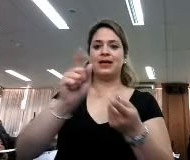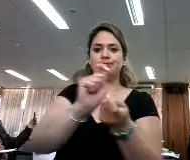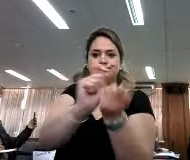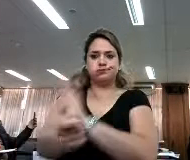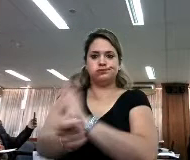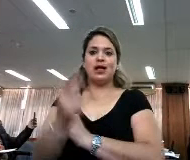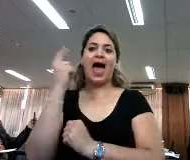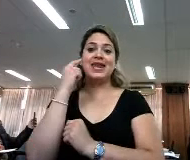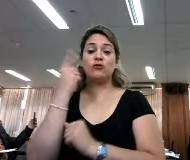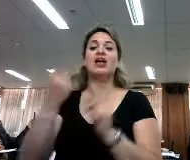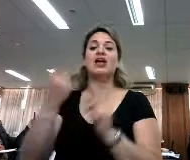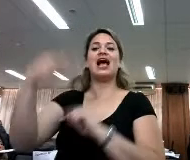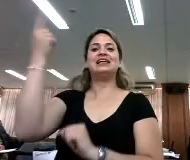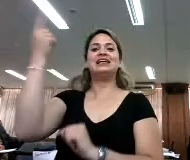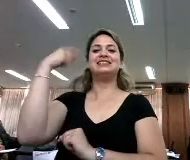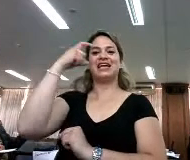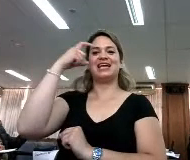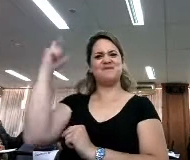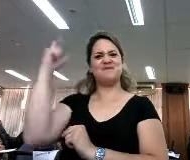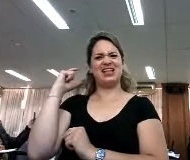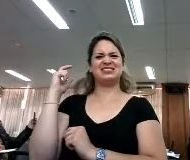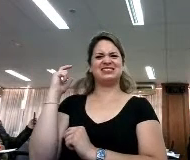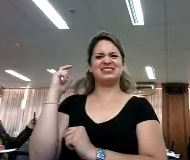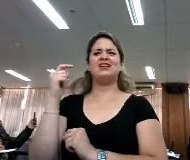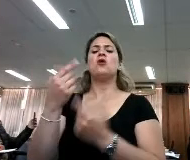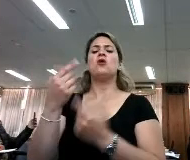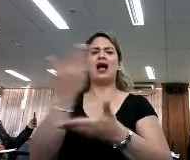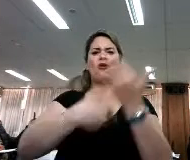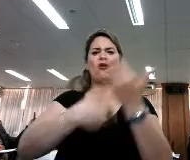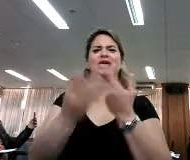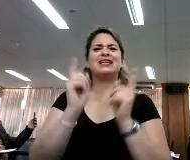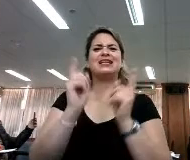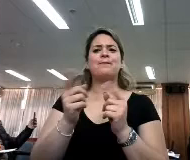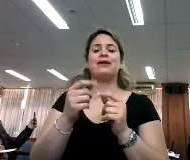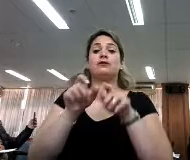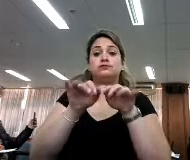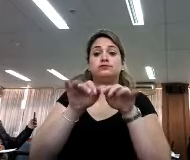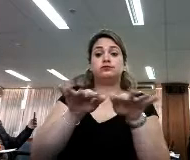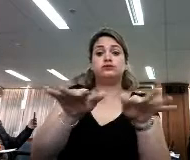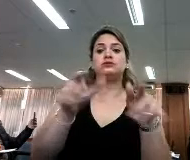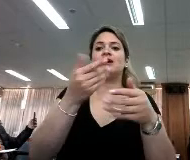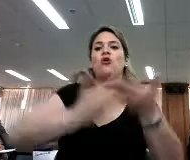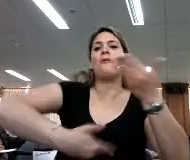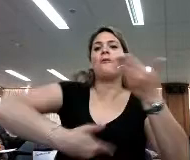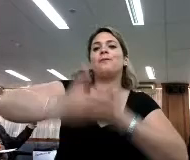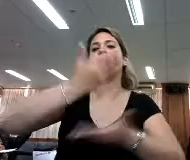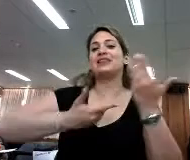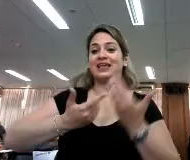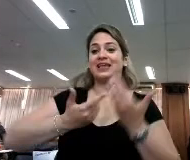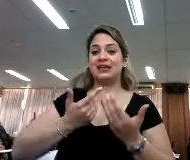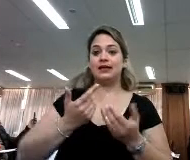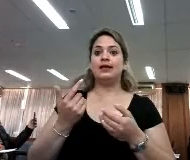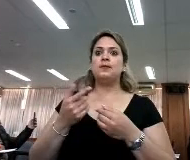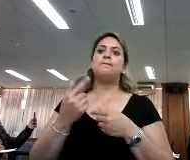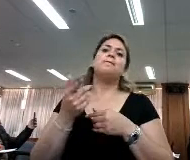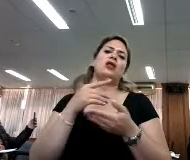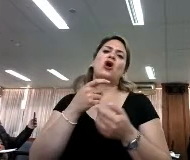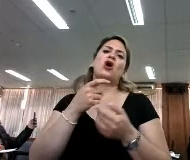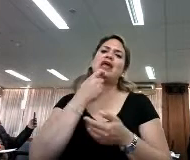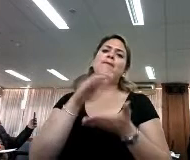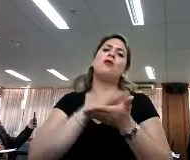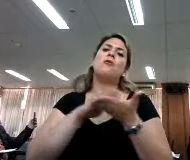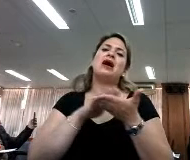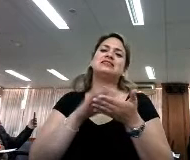una experiencia, que se pueda compartir en redes, que se pueda… no sé, muchas cosas, pero estos son unos ejemplos básicos de